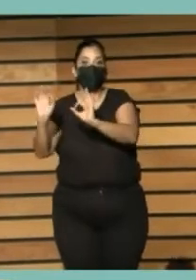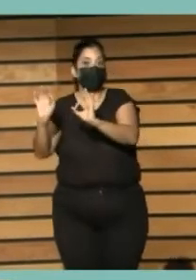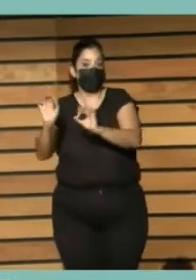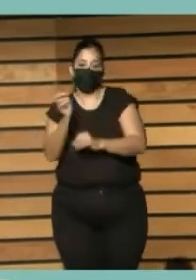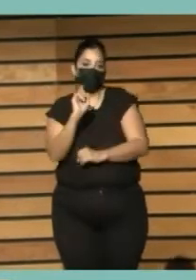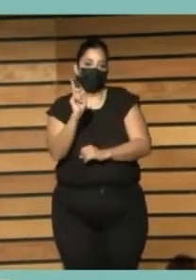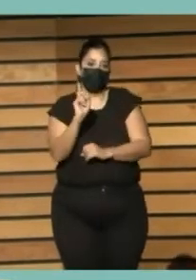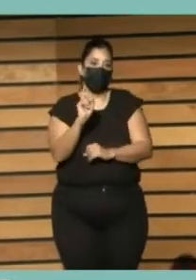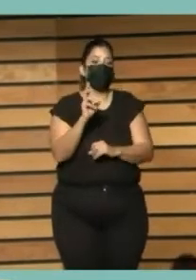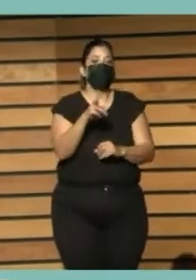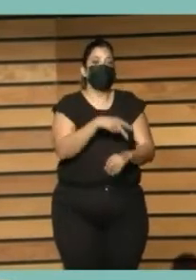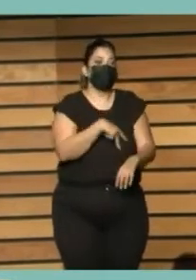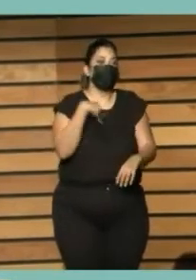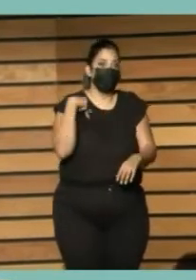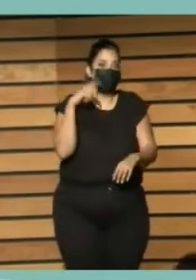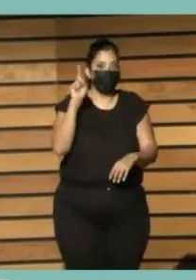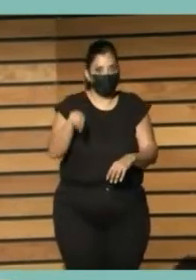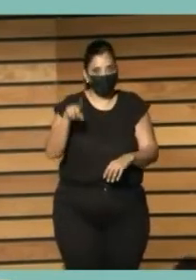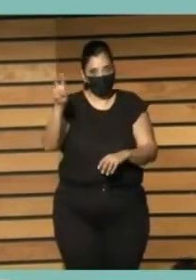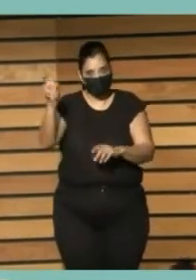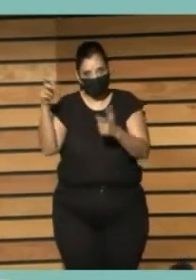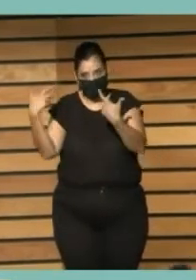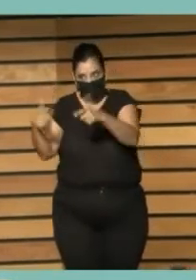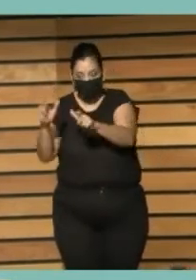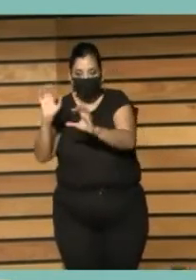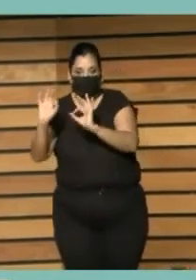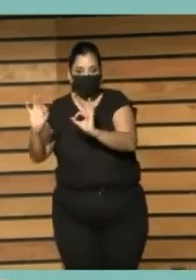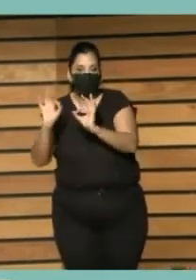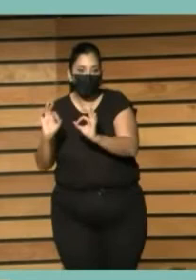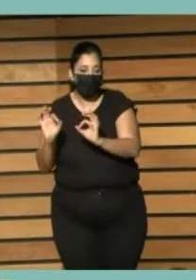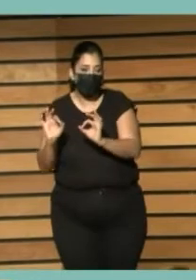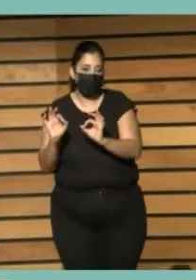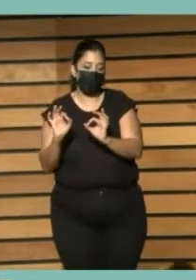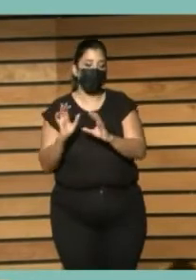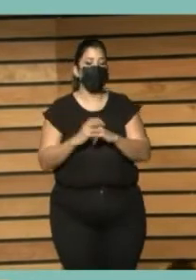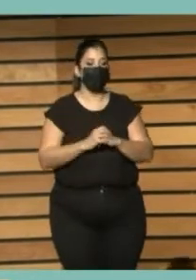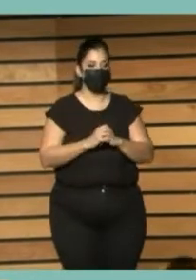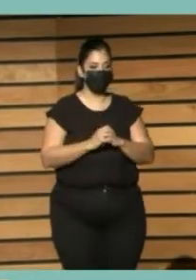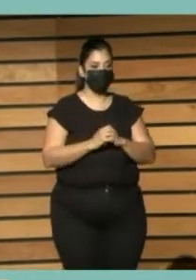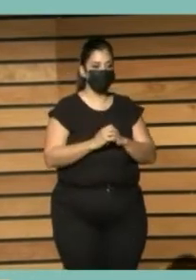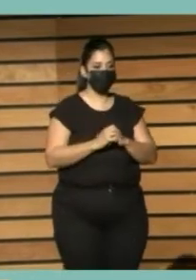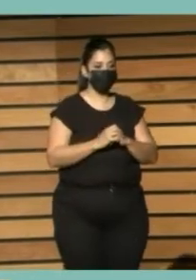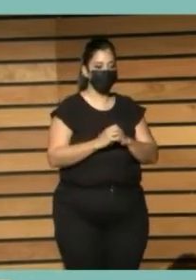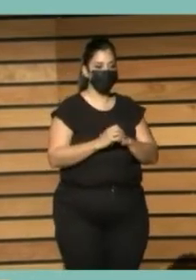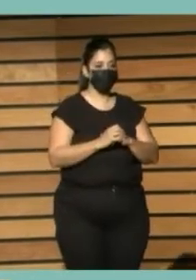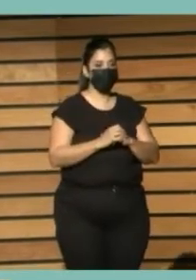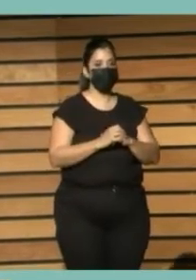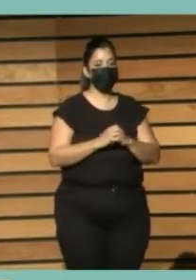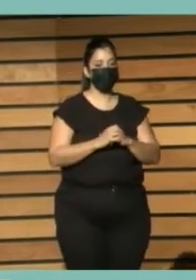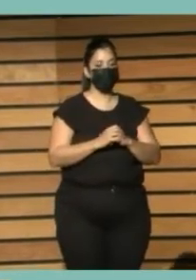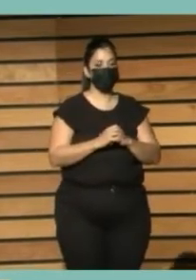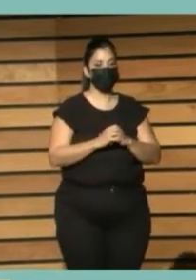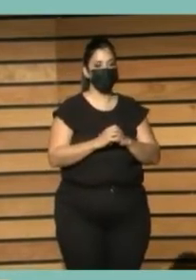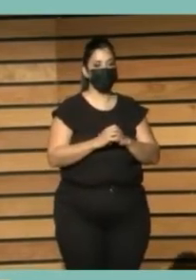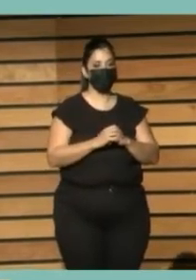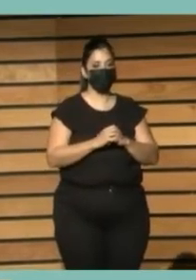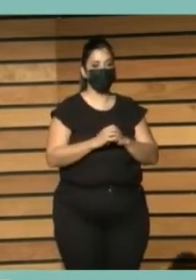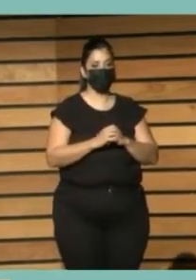englobadas a nivel muy genérico en esos grupos especiales con necesidades especiales que define la ISO y